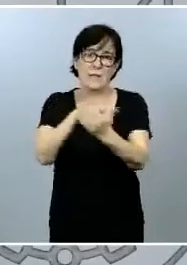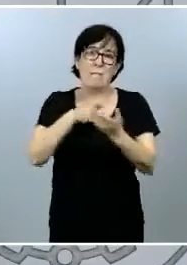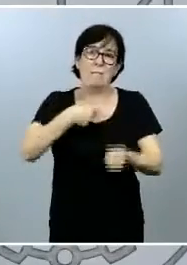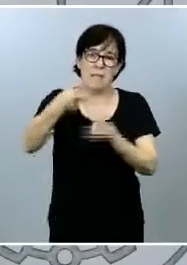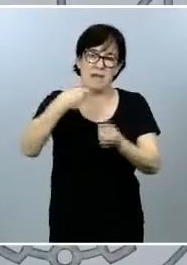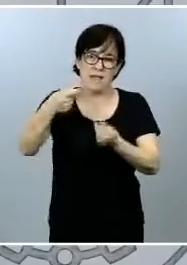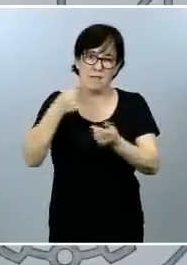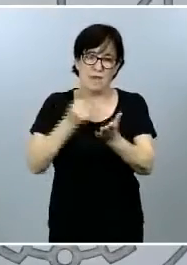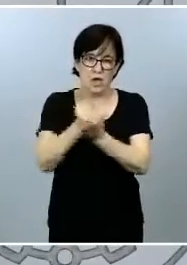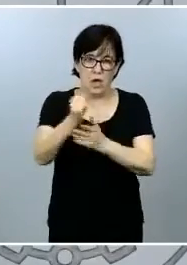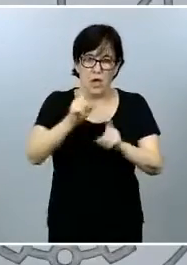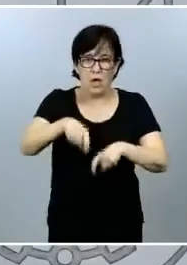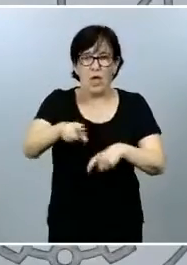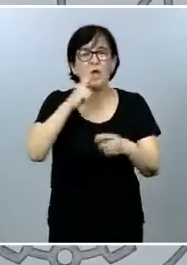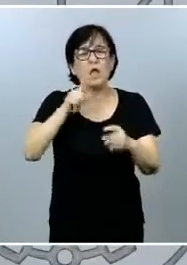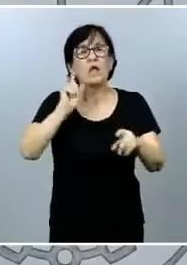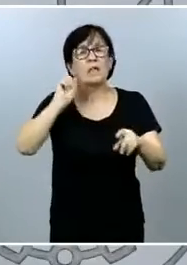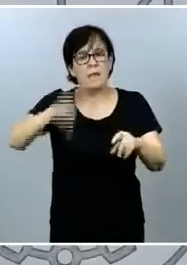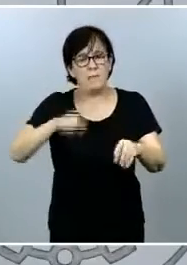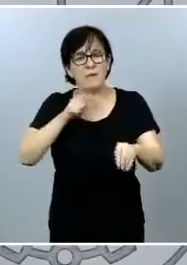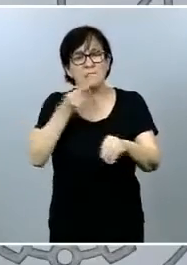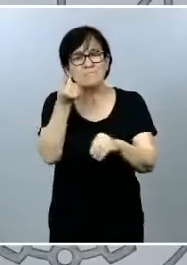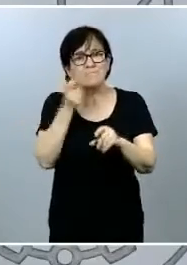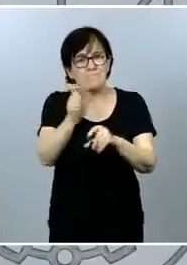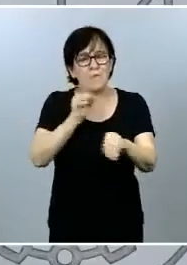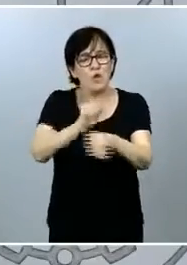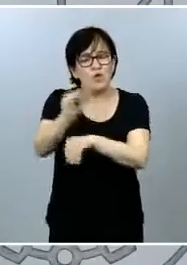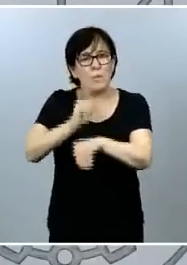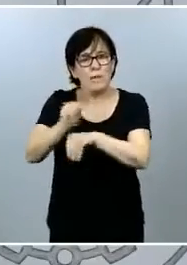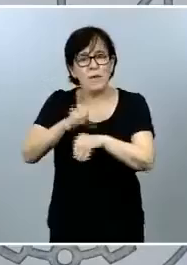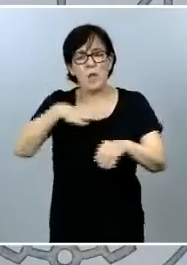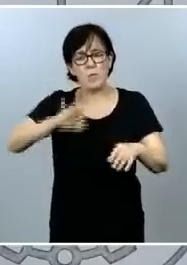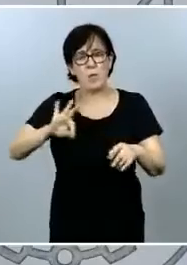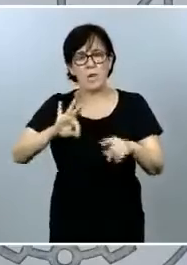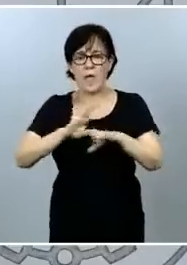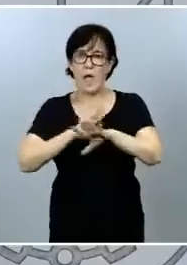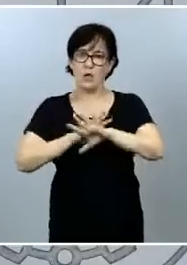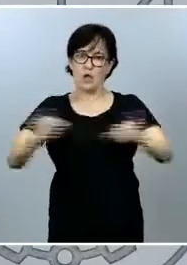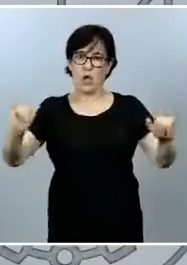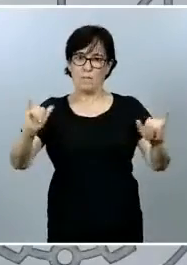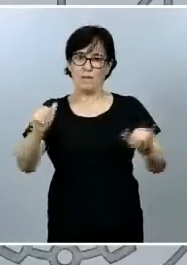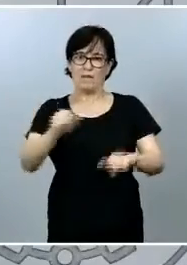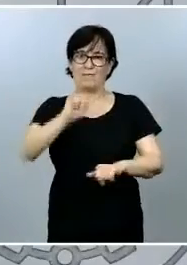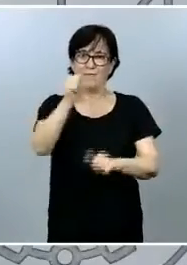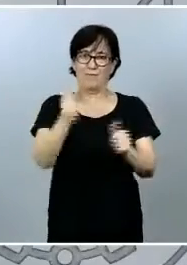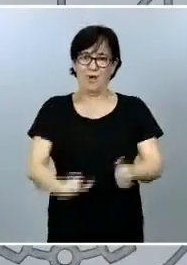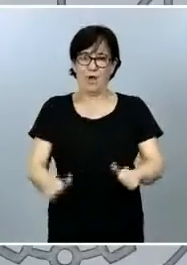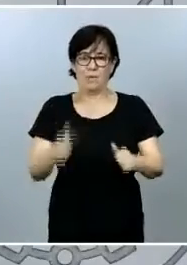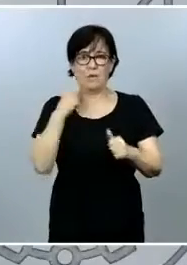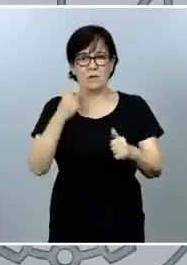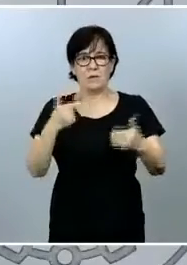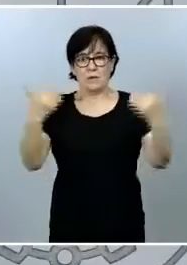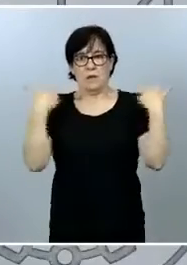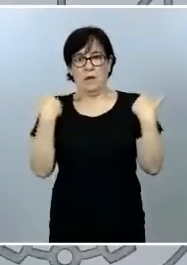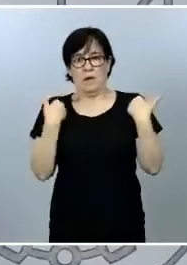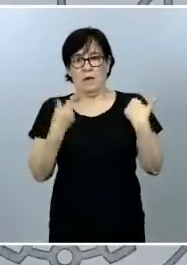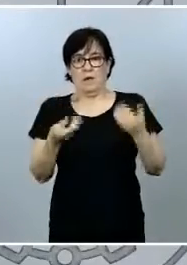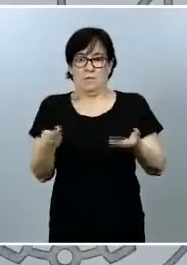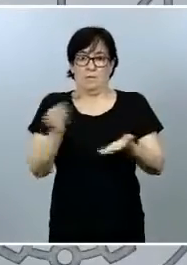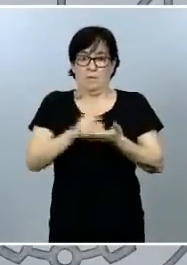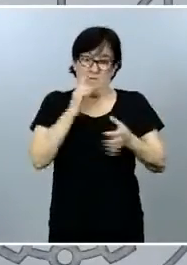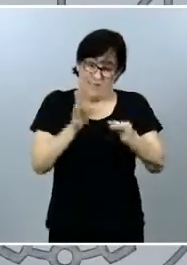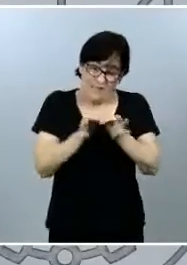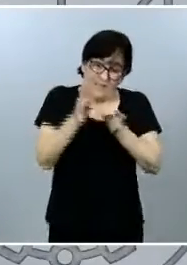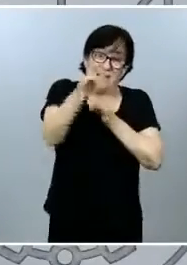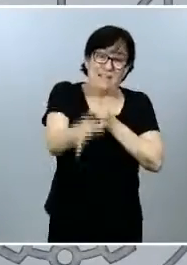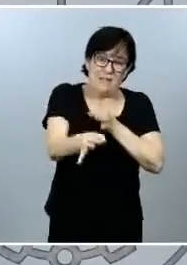recogen nuevos costes subvencionables, de manera que se puedan compensar de forma adecuada los sobrecostes que supone la insularidad para